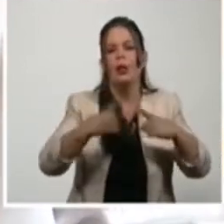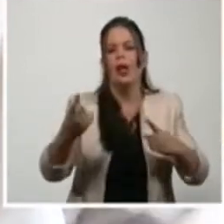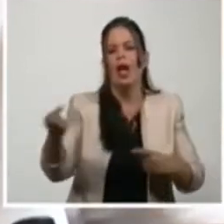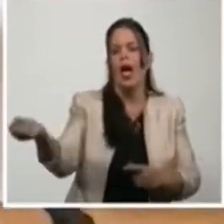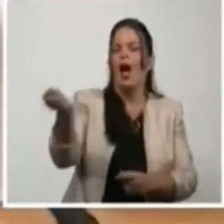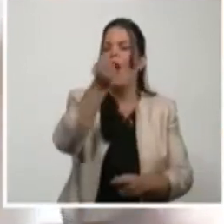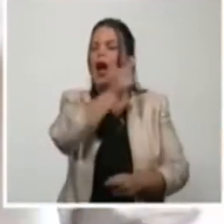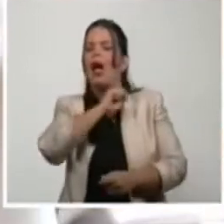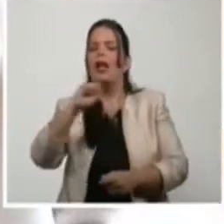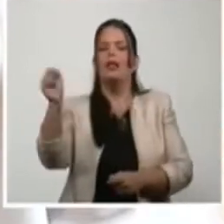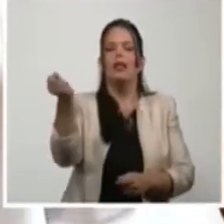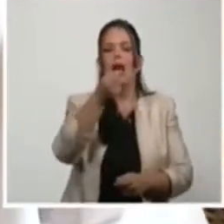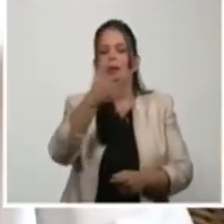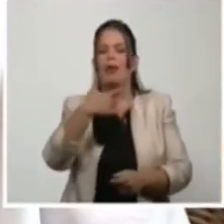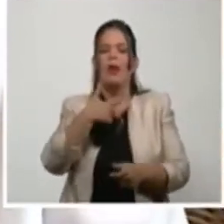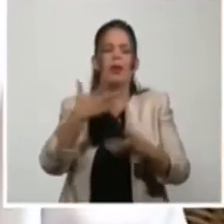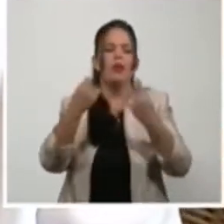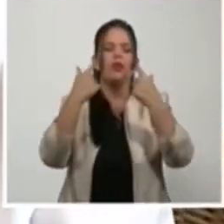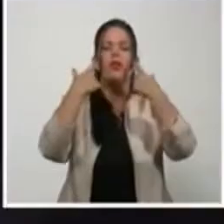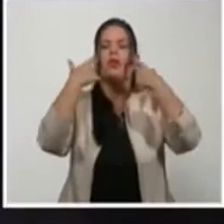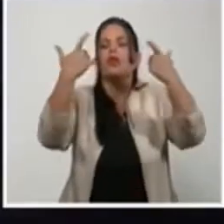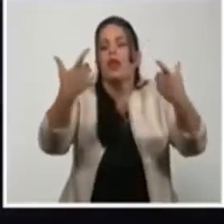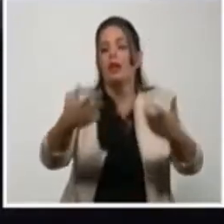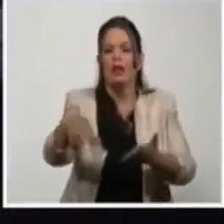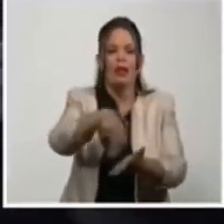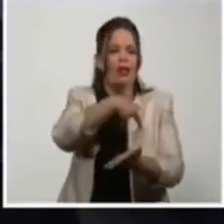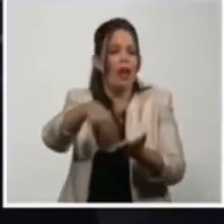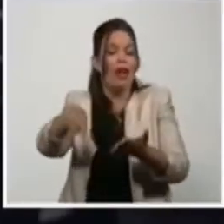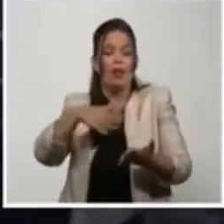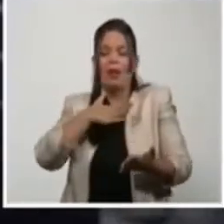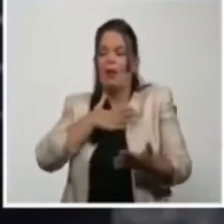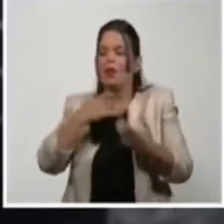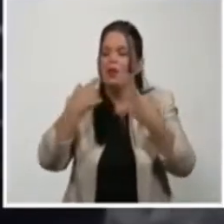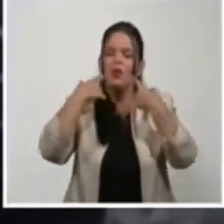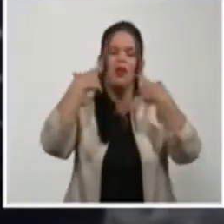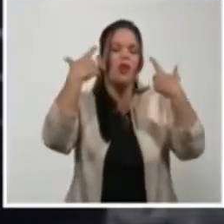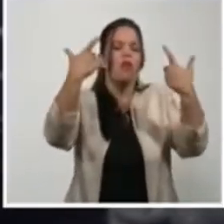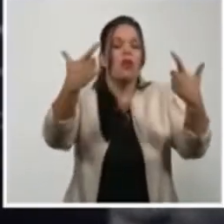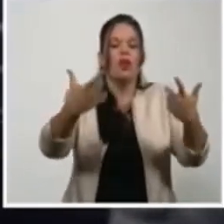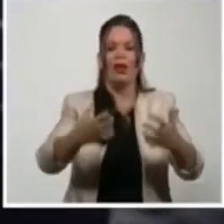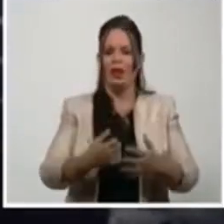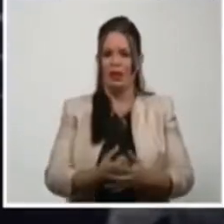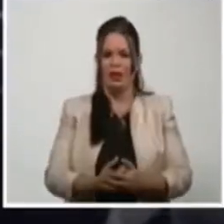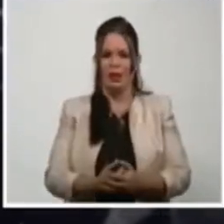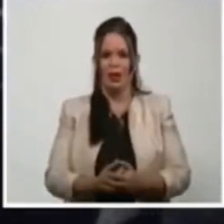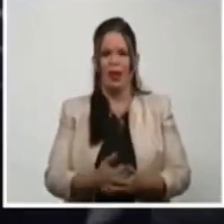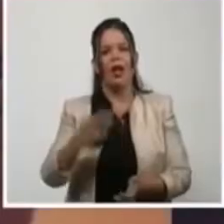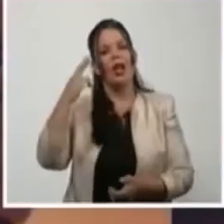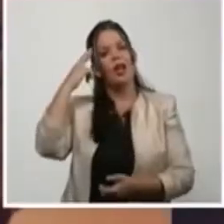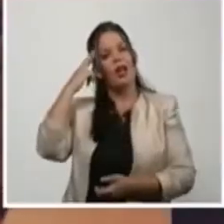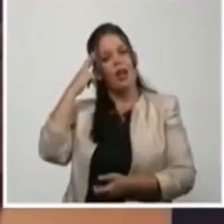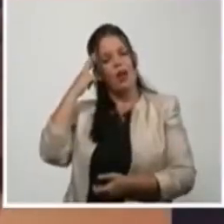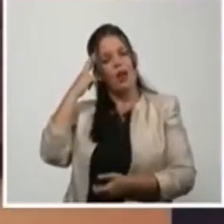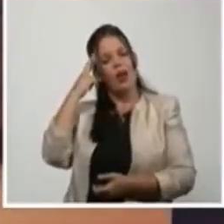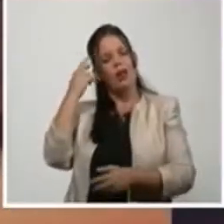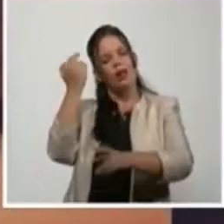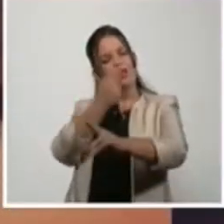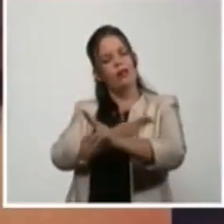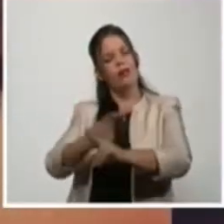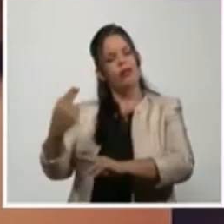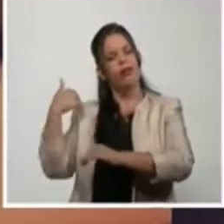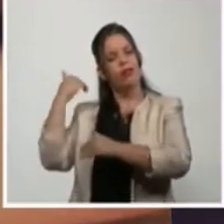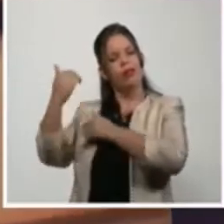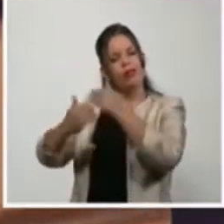más importante, porque bailar para mí es muy importante. La evocación de sus memorias tenía la nitidez de lo vivido a plenitud y según confesó,